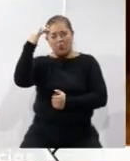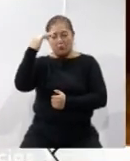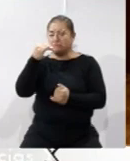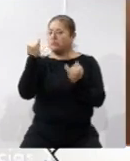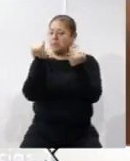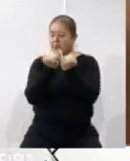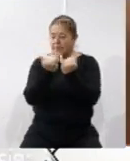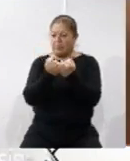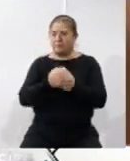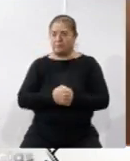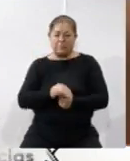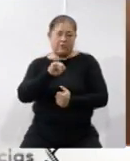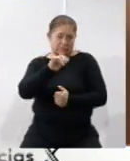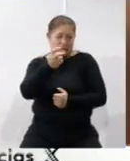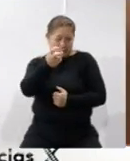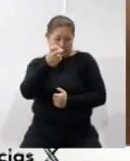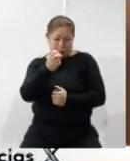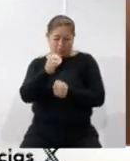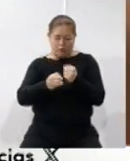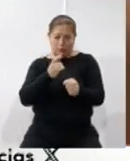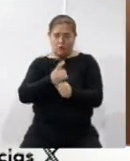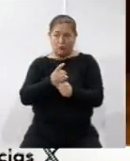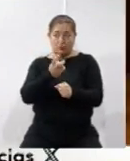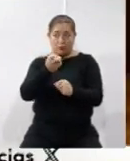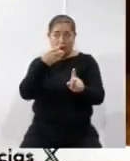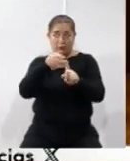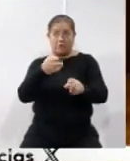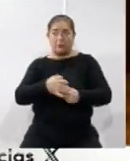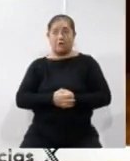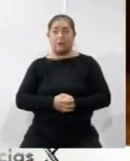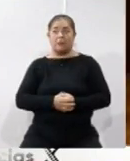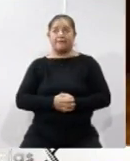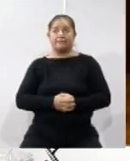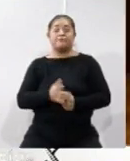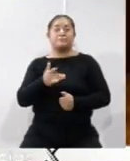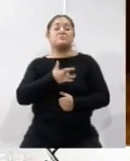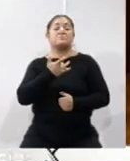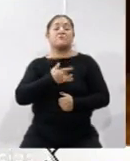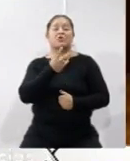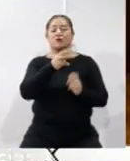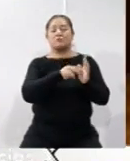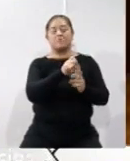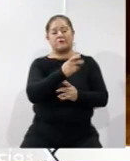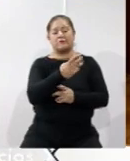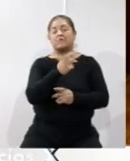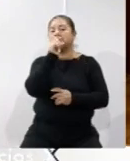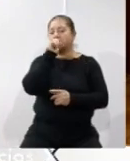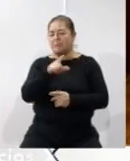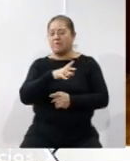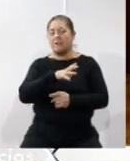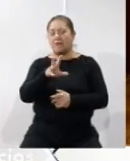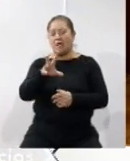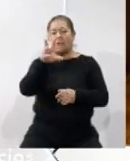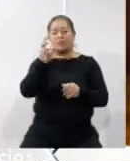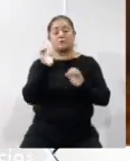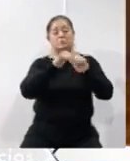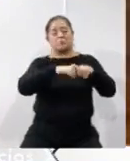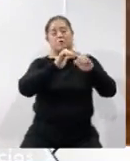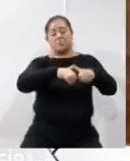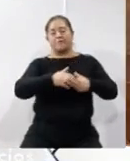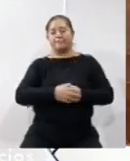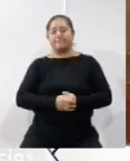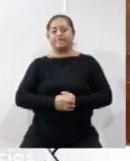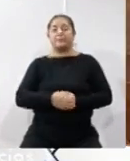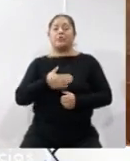es. Sí, pues es que esa es la gran oportunidad precisamente, ¿no? ¿Y cómo les fue en el 2023 que también tuvieron reclutamiento? Tuvimos la oportunidad,